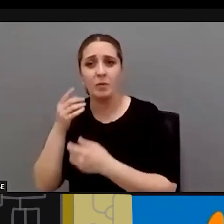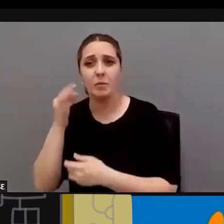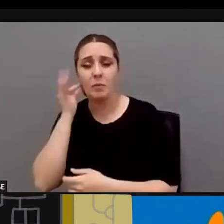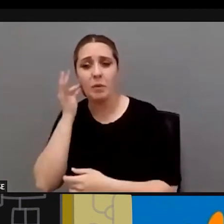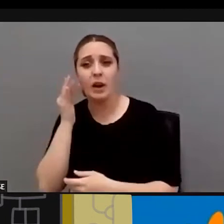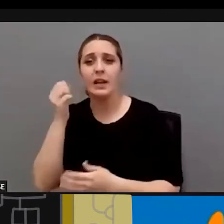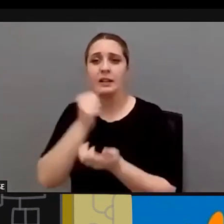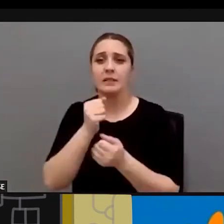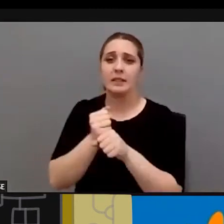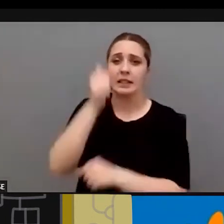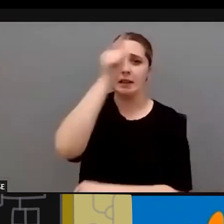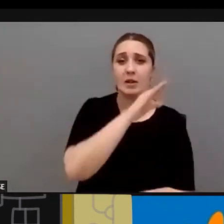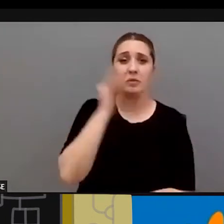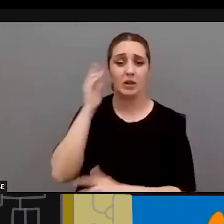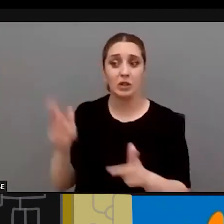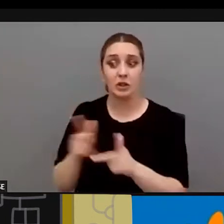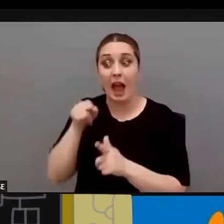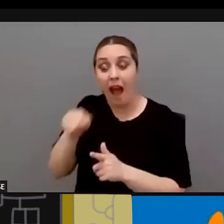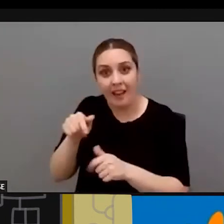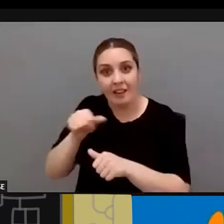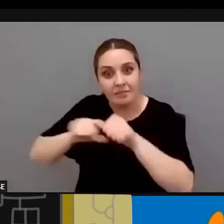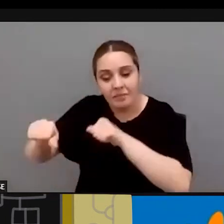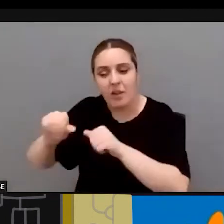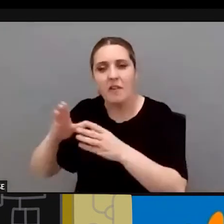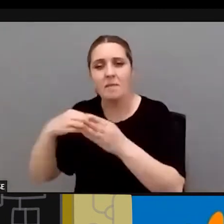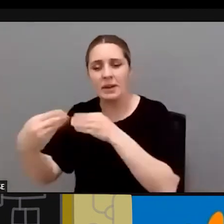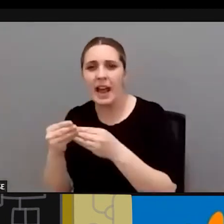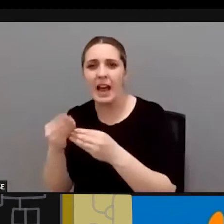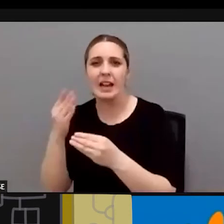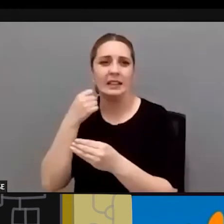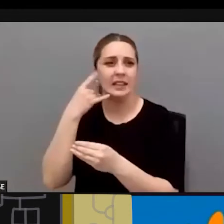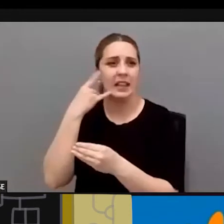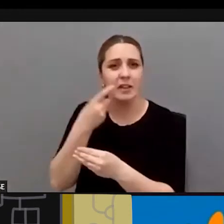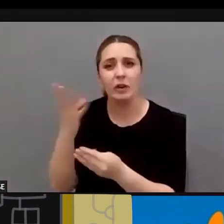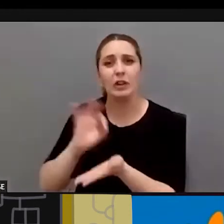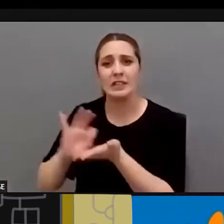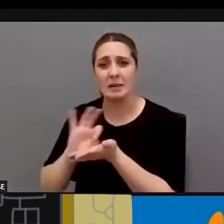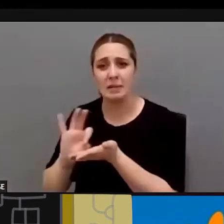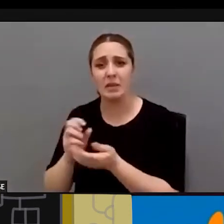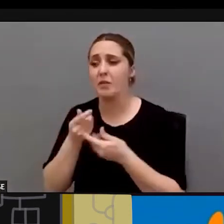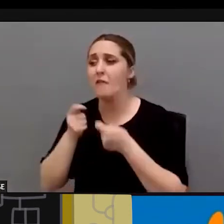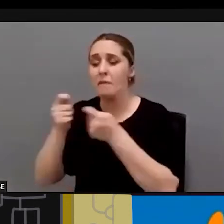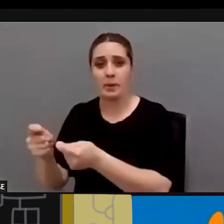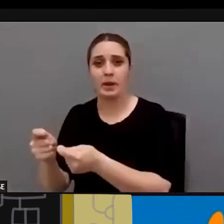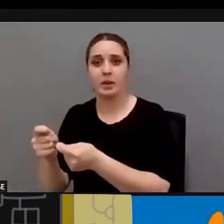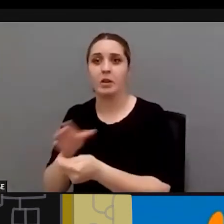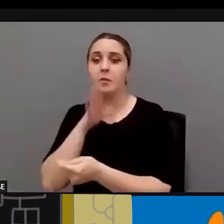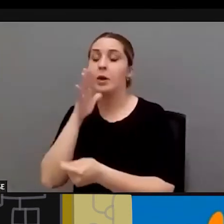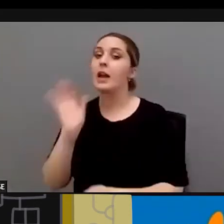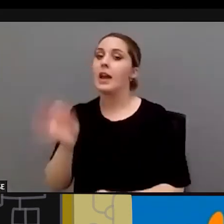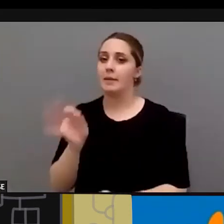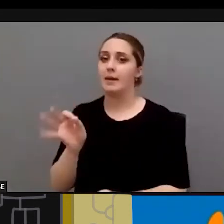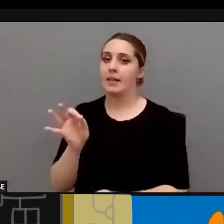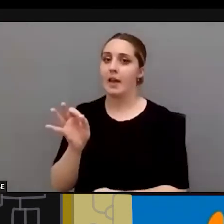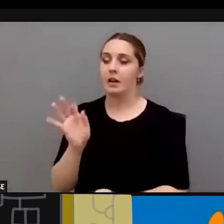trabajadoras sociales y ahí facilitar todo el material todos los teléfonos todos los servicios porque porque es verdad que si nos hemos